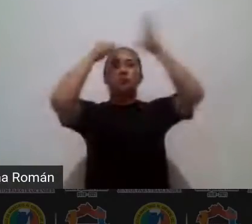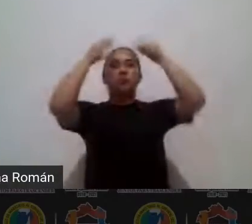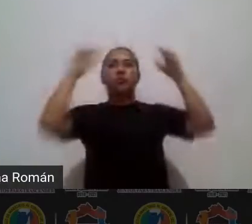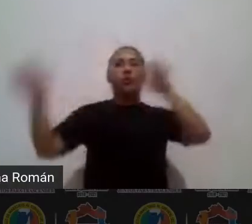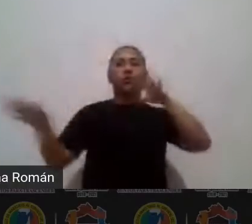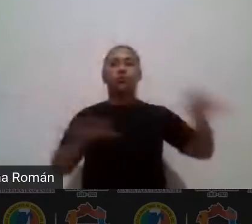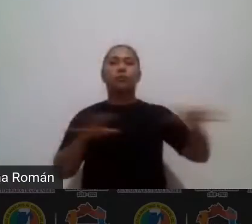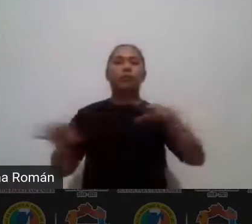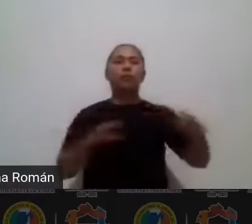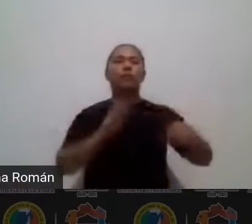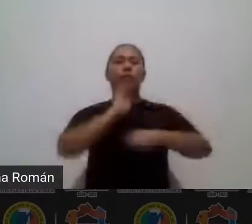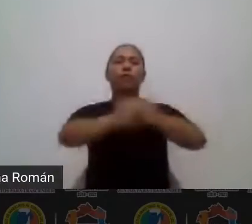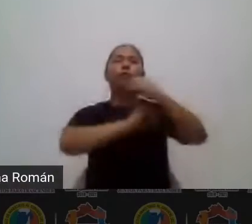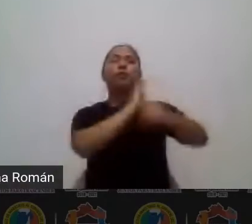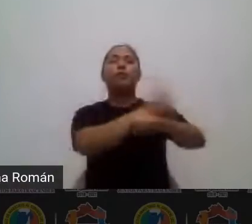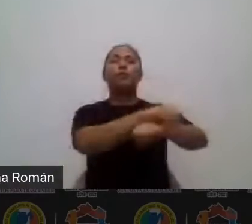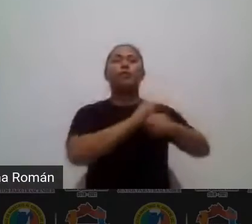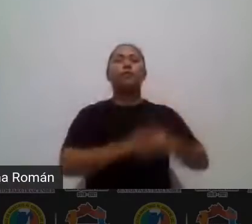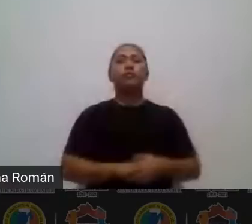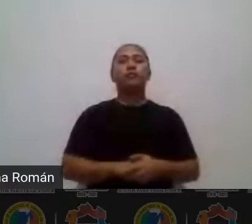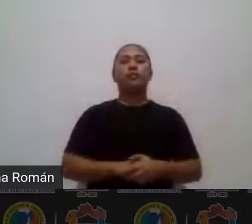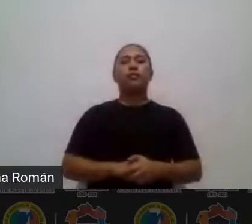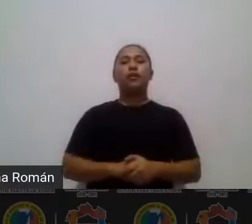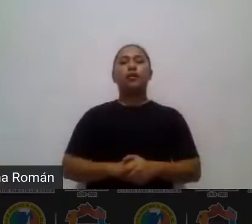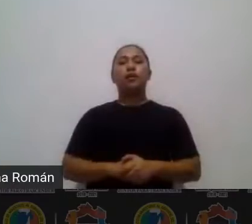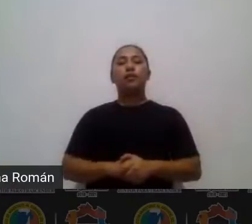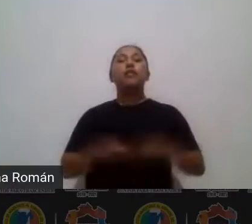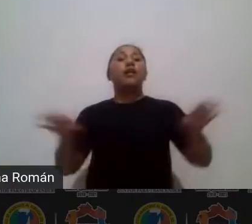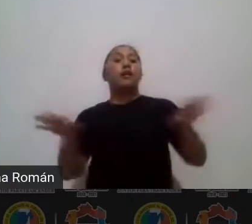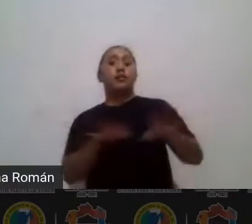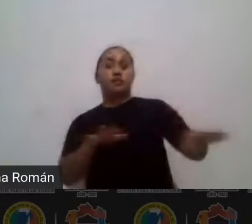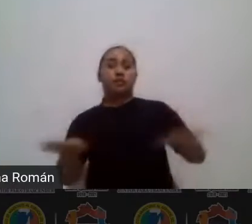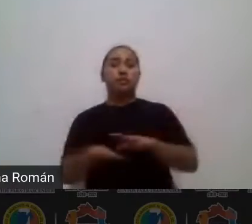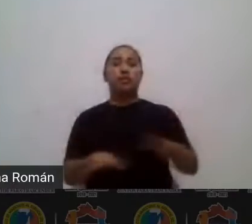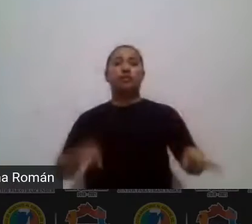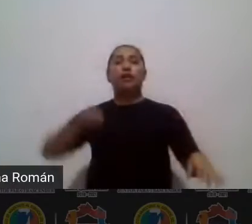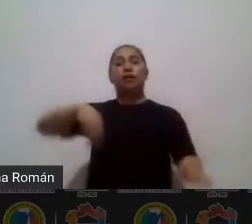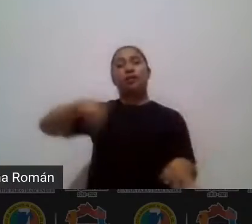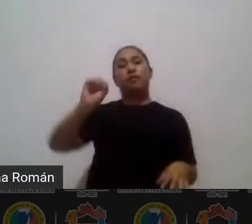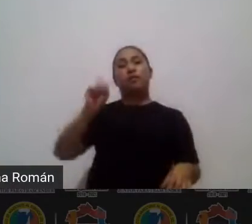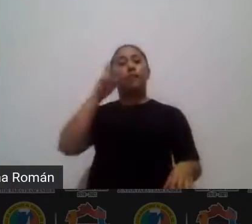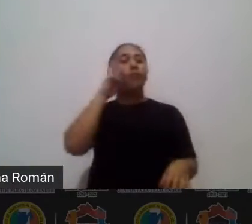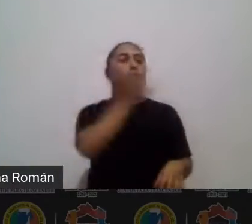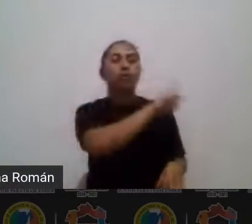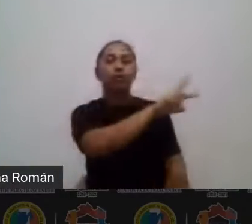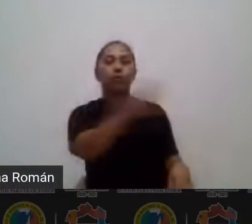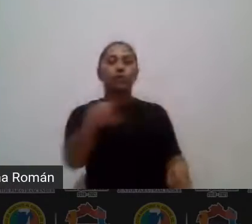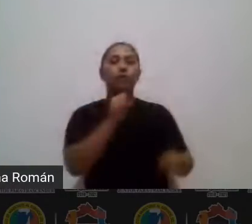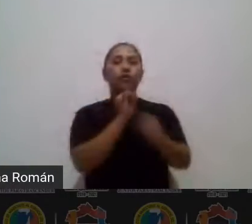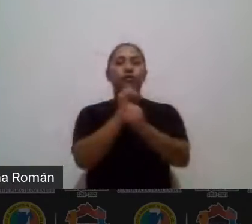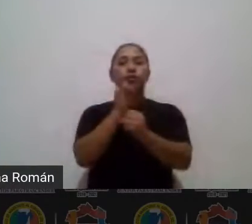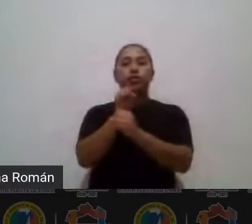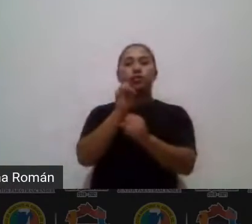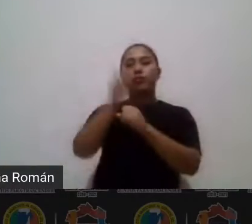supuesto que se basa en el método científico observación ya se acuerdan